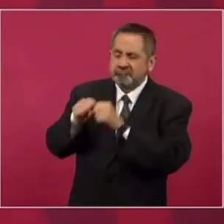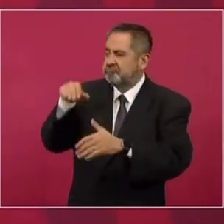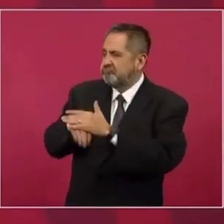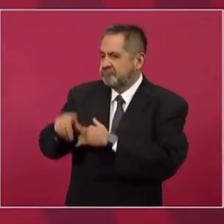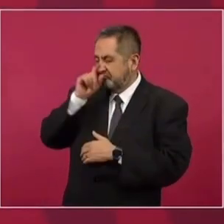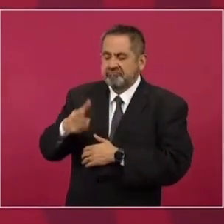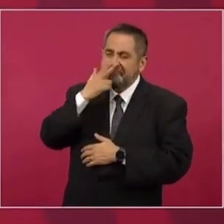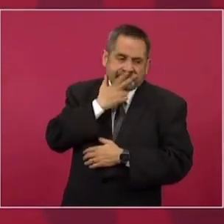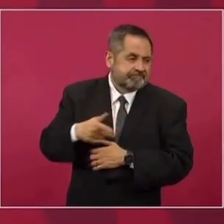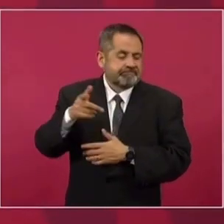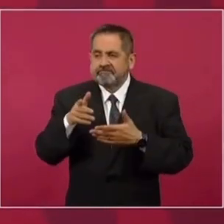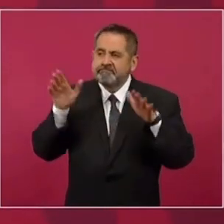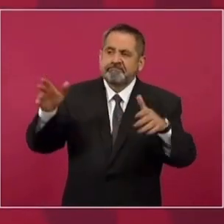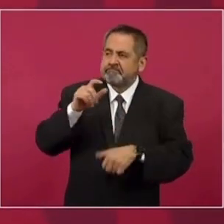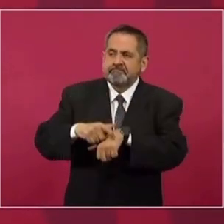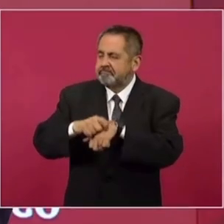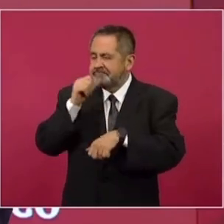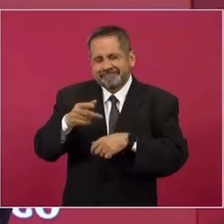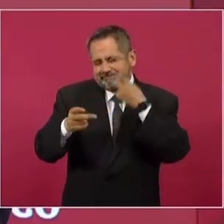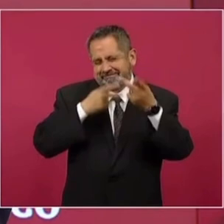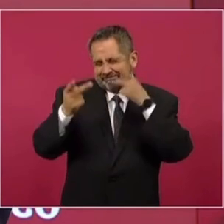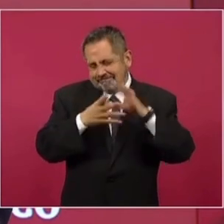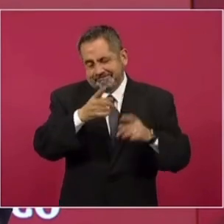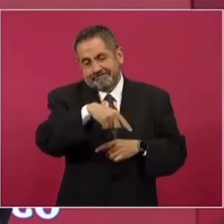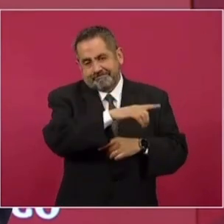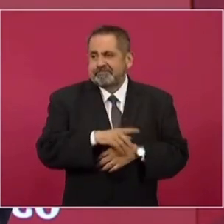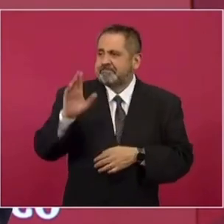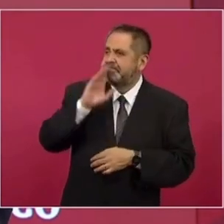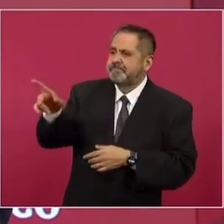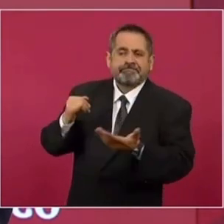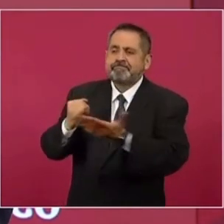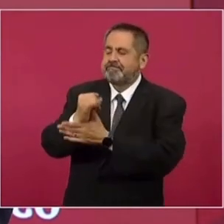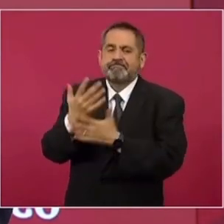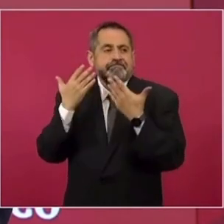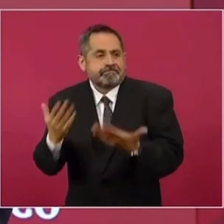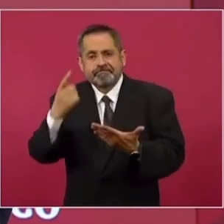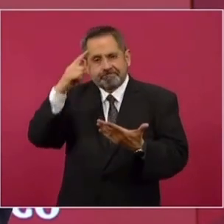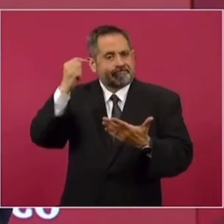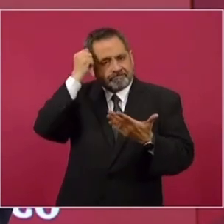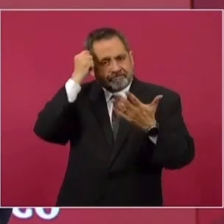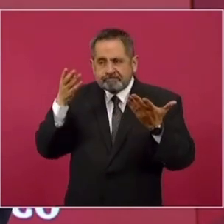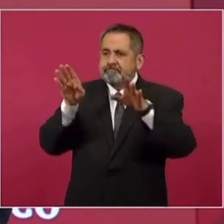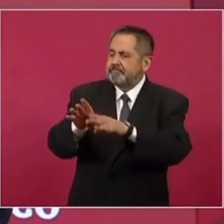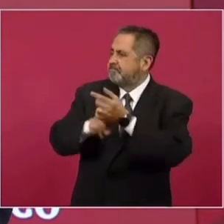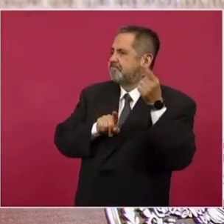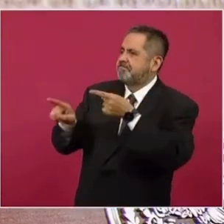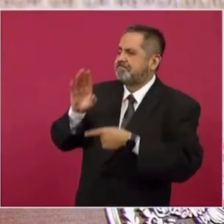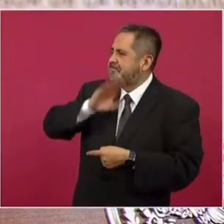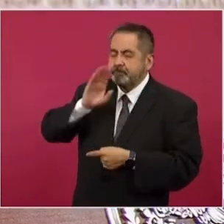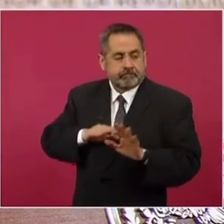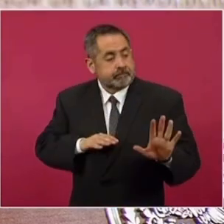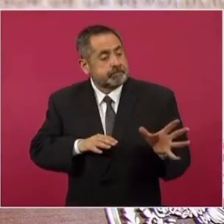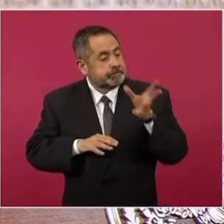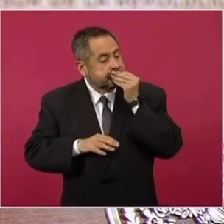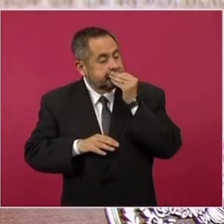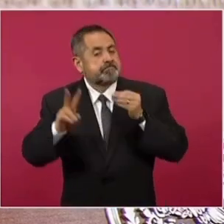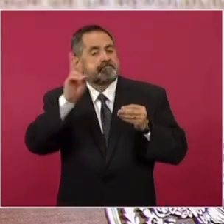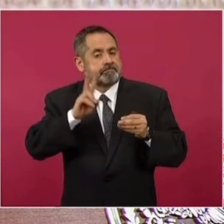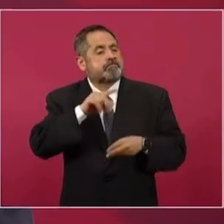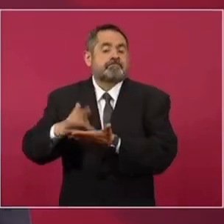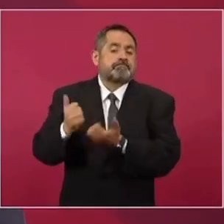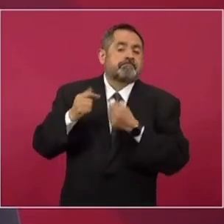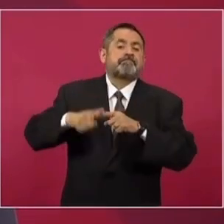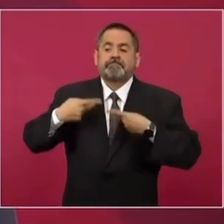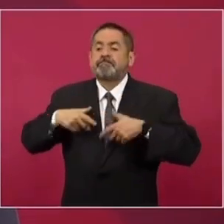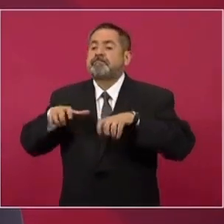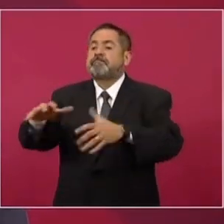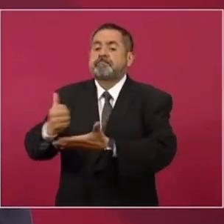y que no íbamos a terminar a tiempo y que se había tomado una mala decisión al cerrar, al clausurar el proyecto del lago de Texcoco, terminen reconociendo de que fue lo